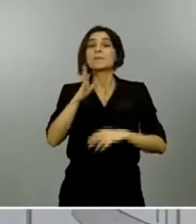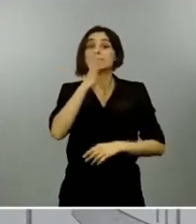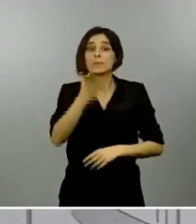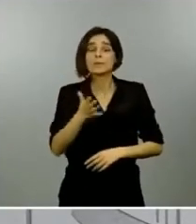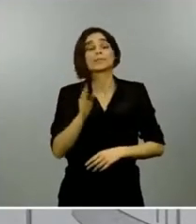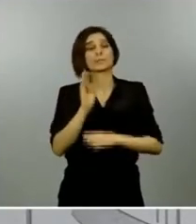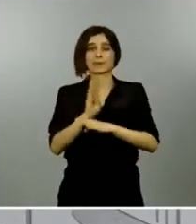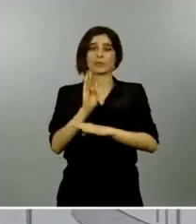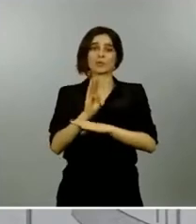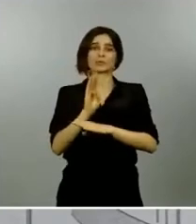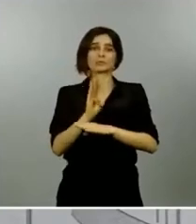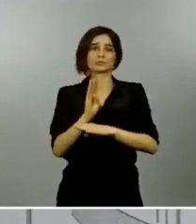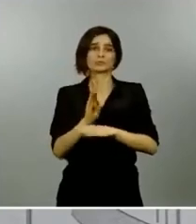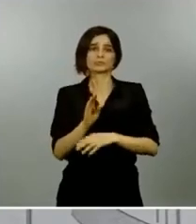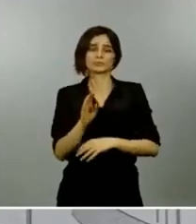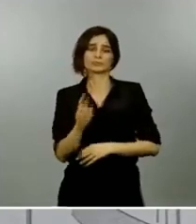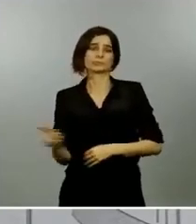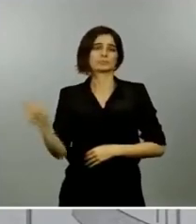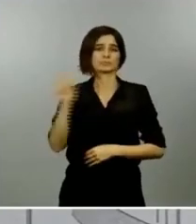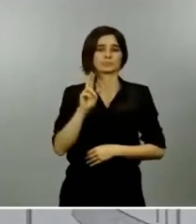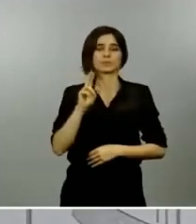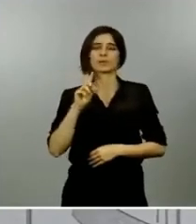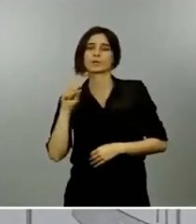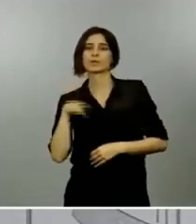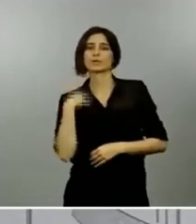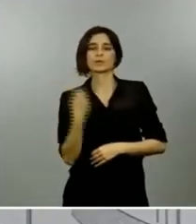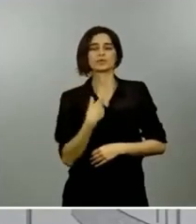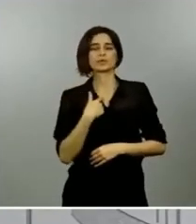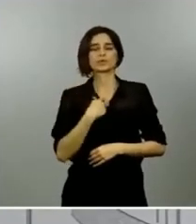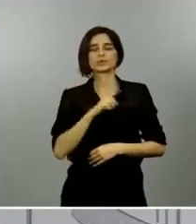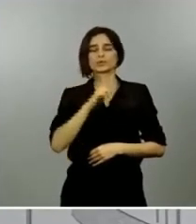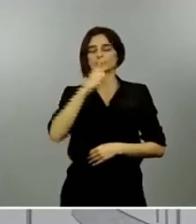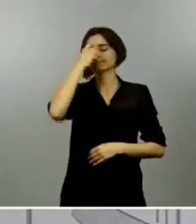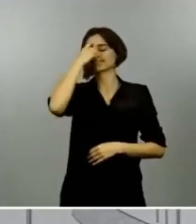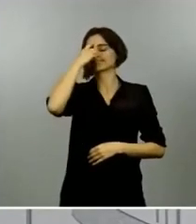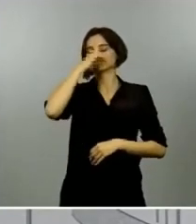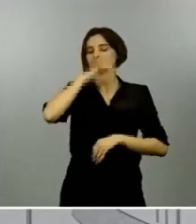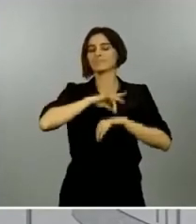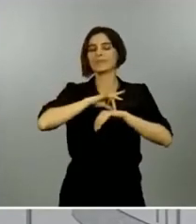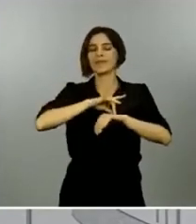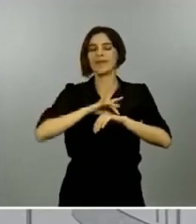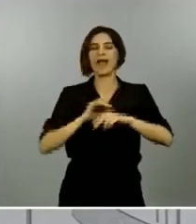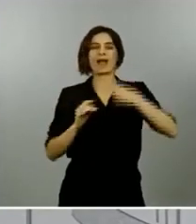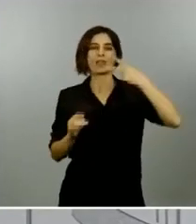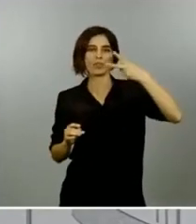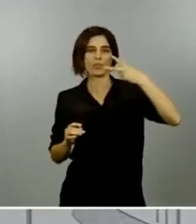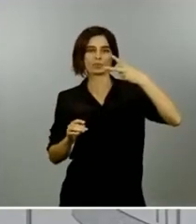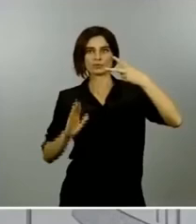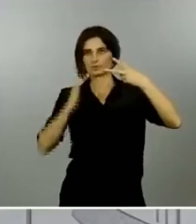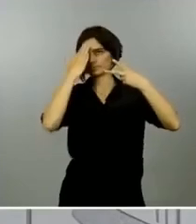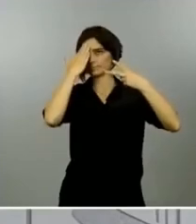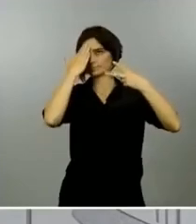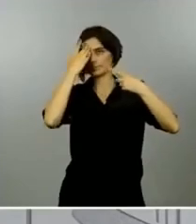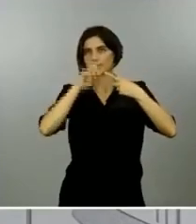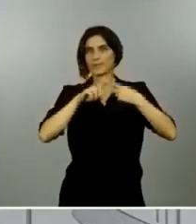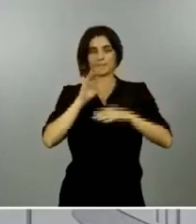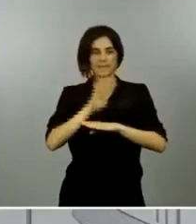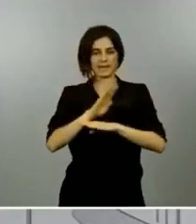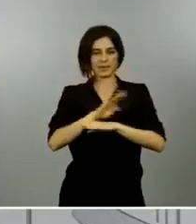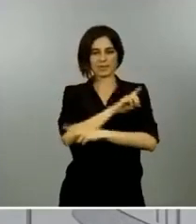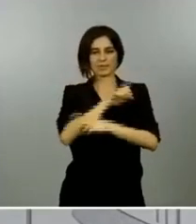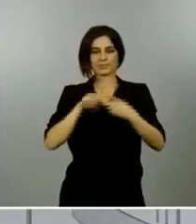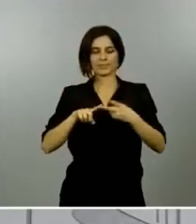nosotros nos estamos moviendo en base a dos parámetros uno de la precaución y otro es el del criterio de los expertos de los científicos por tanto